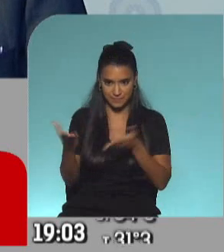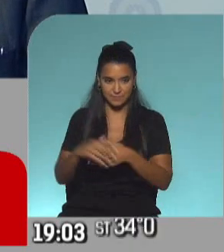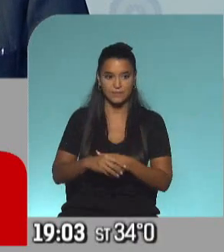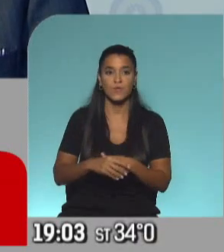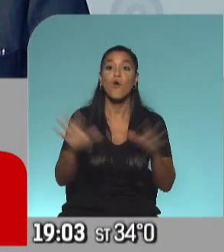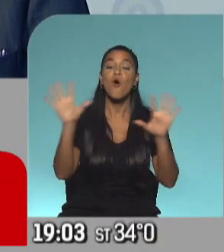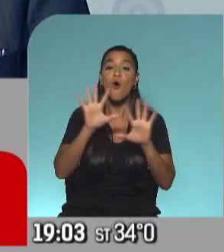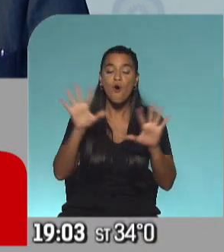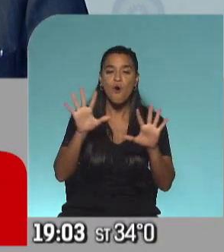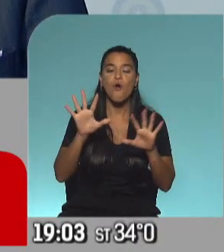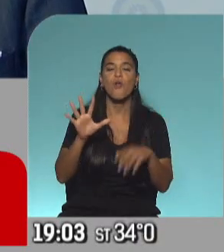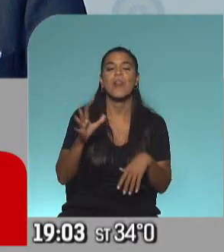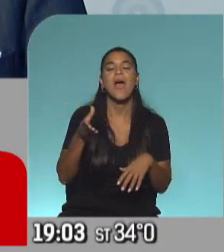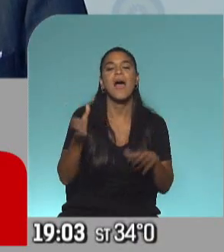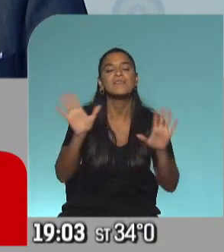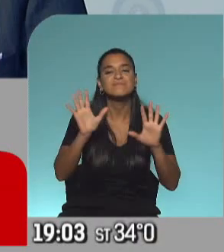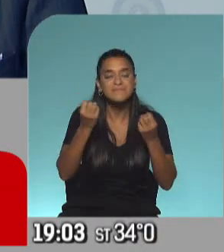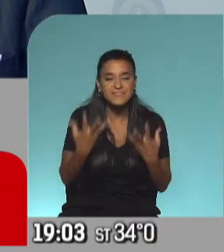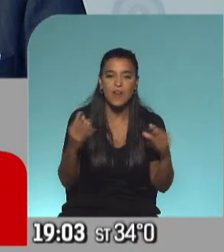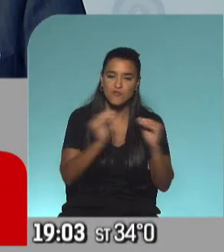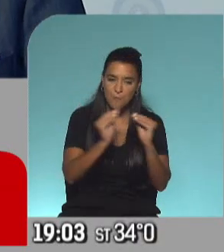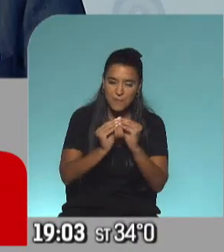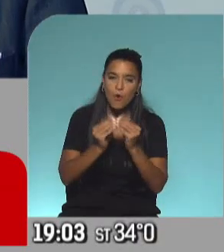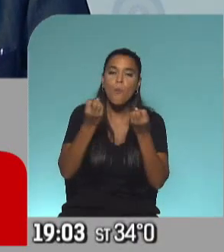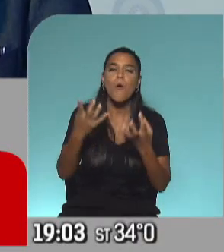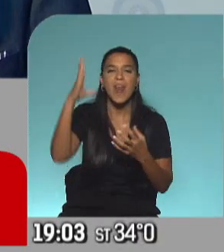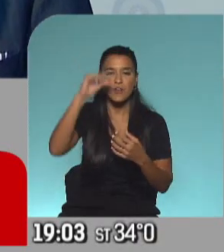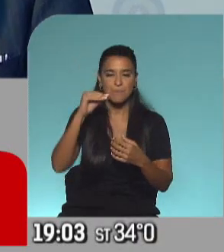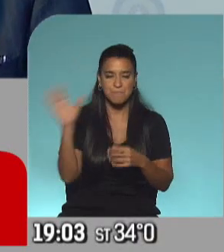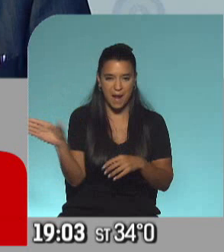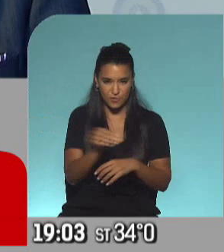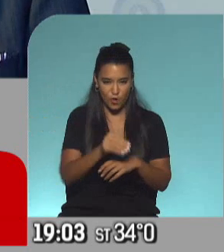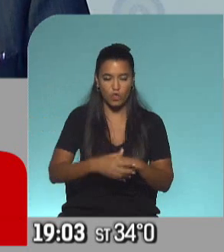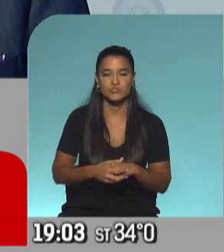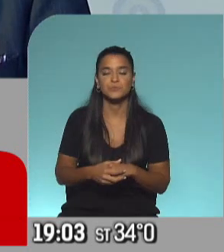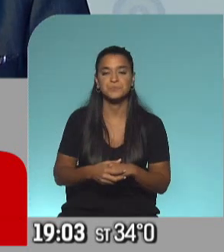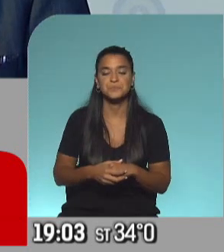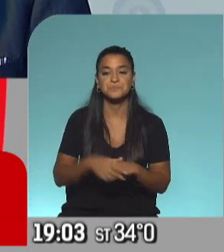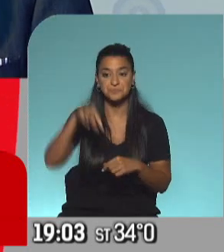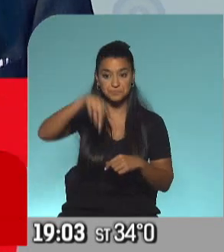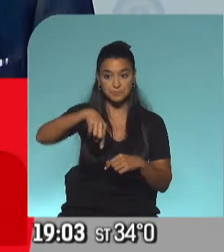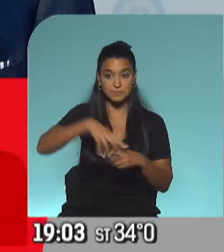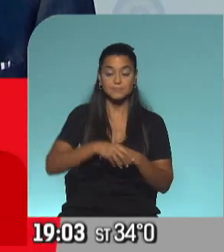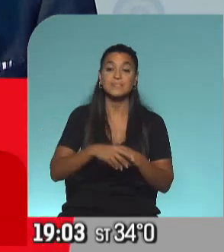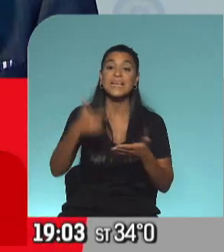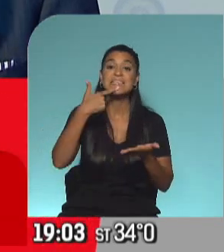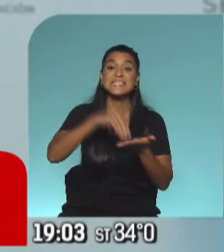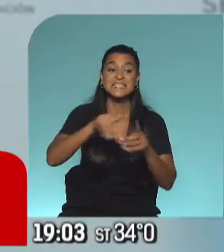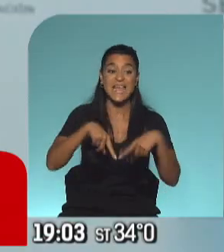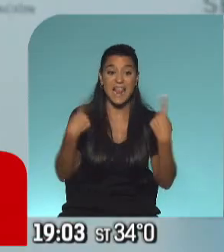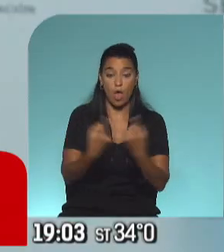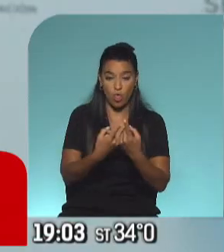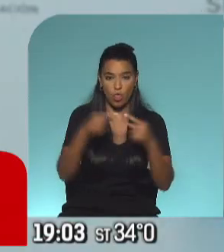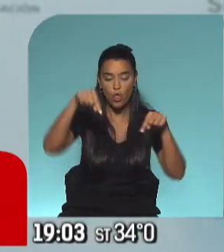Hola, Ariel, compañeras. Muy buenas noches para todos. Estamos en el Senado de la Nación,